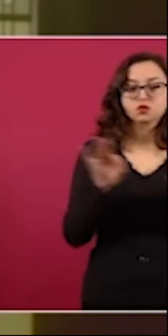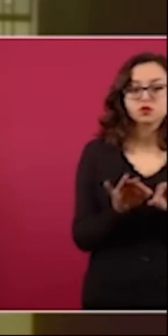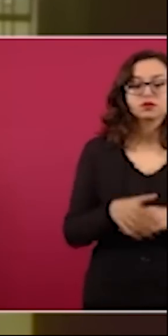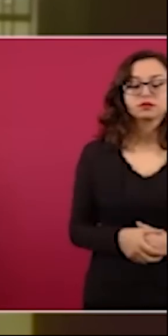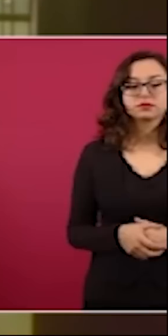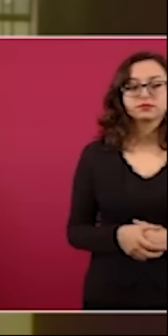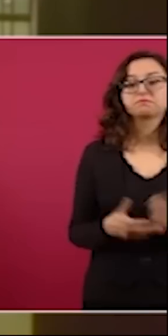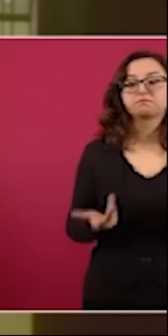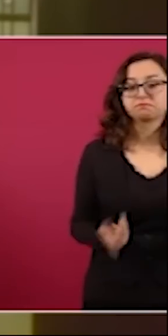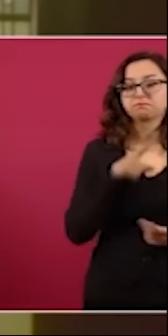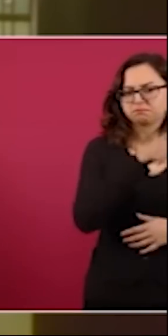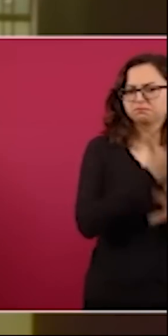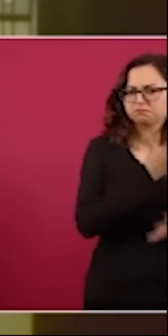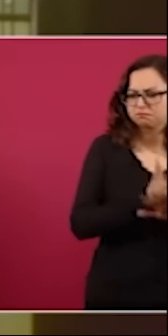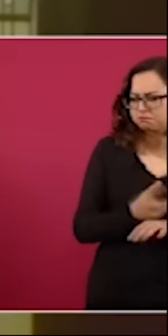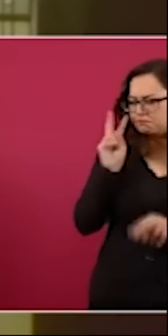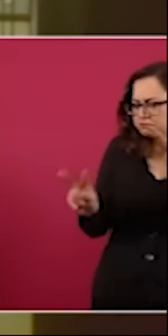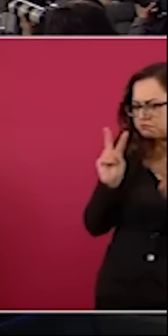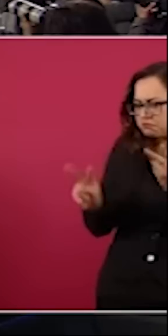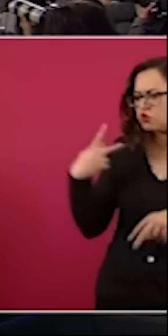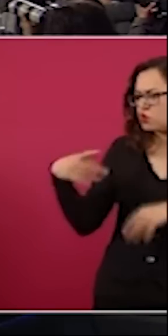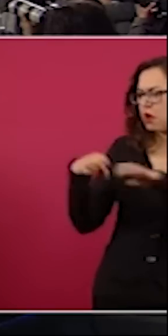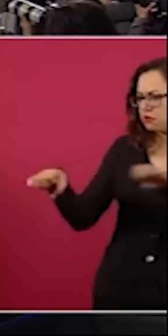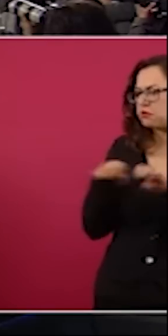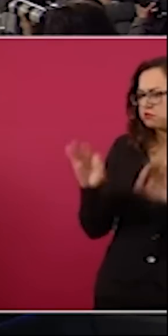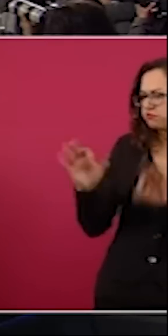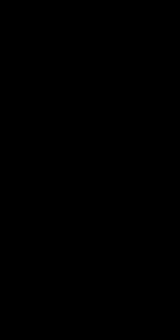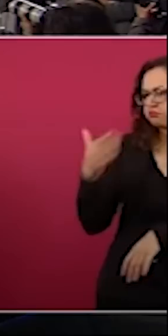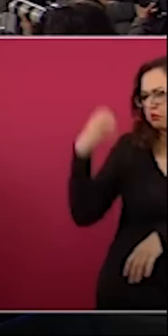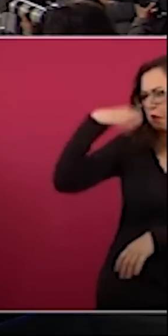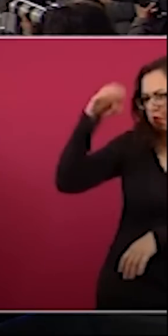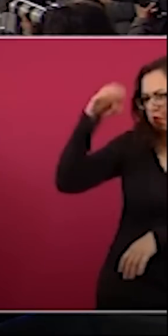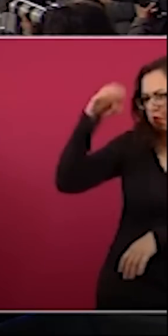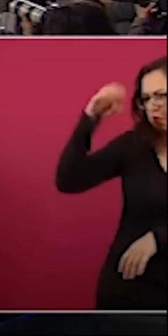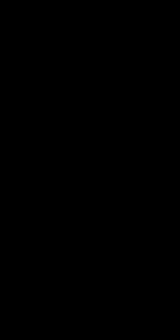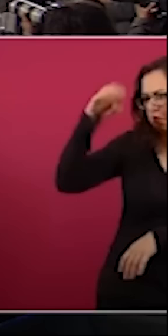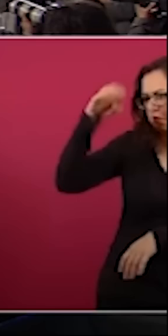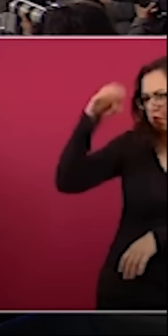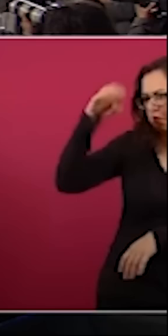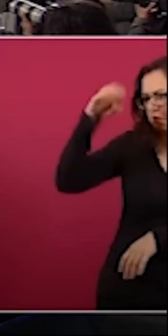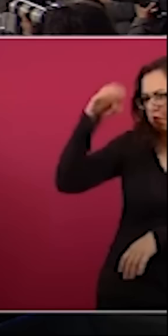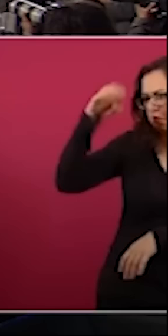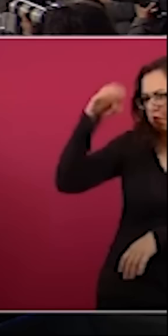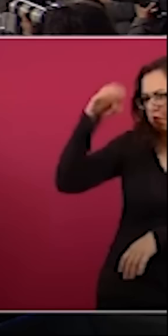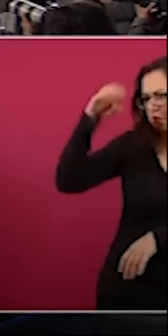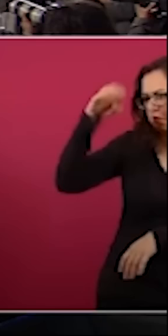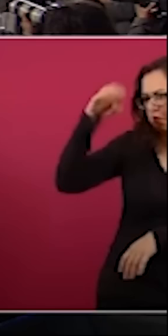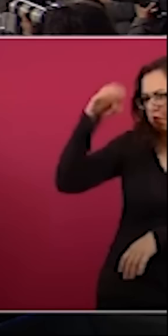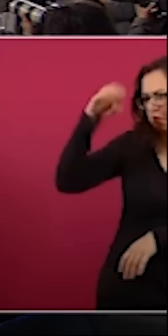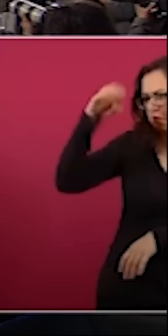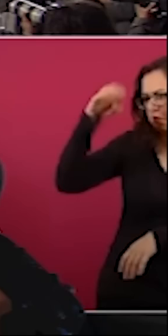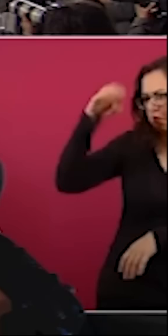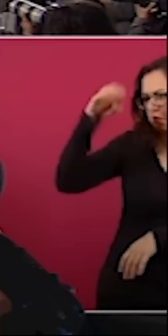el señor presidente la experiencia y el conocimiento del equipo pues ahí está familia lo que se dijo el día de